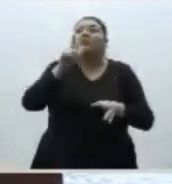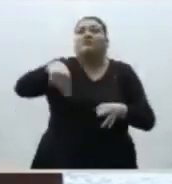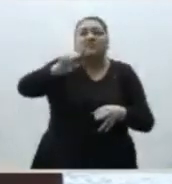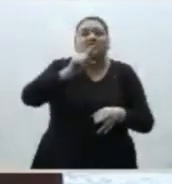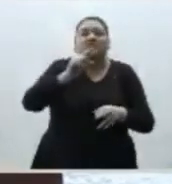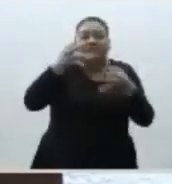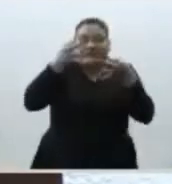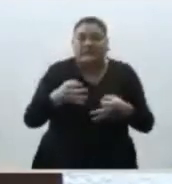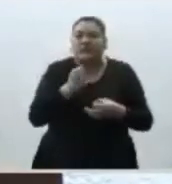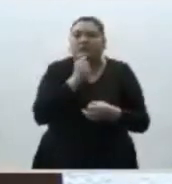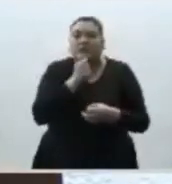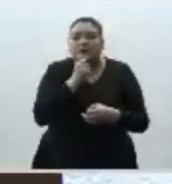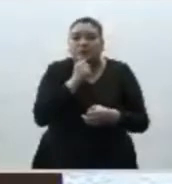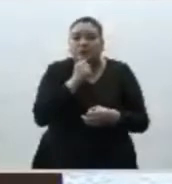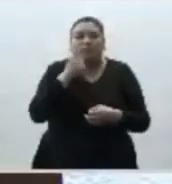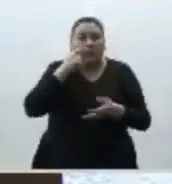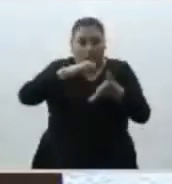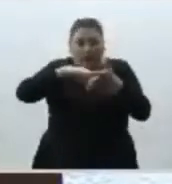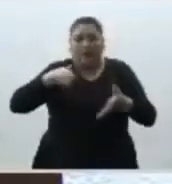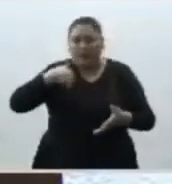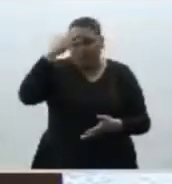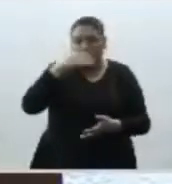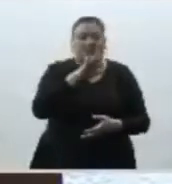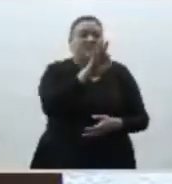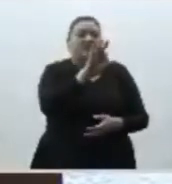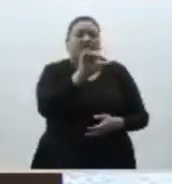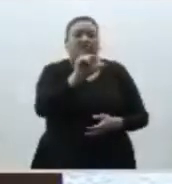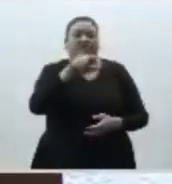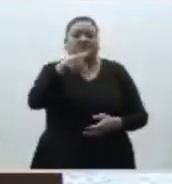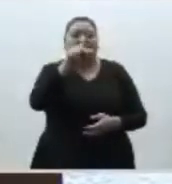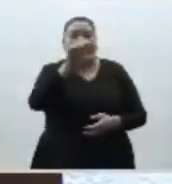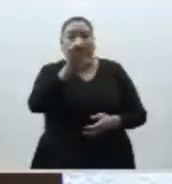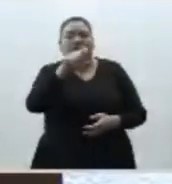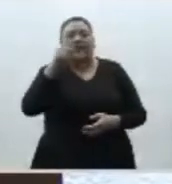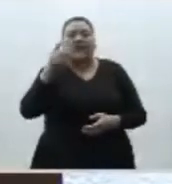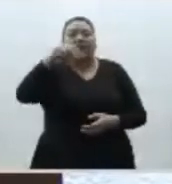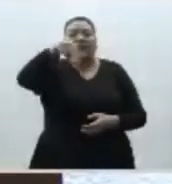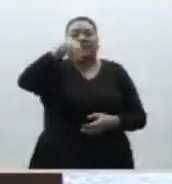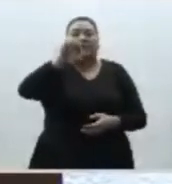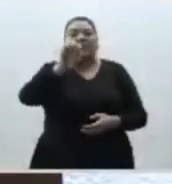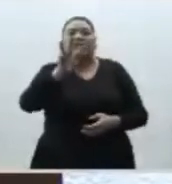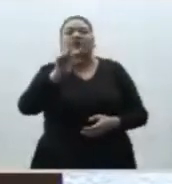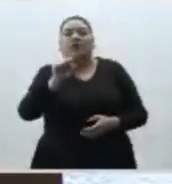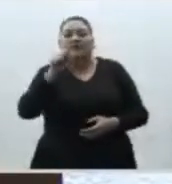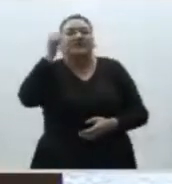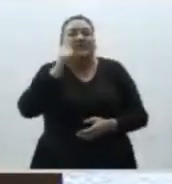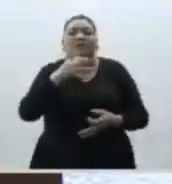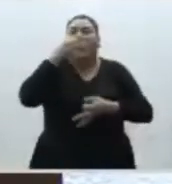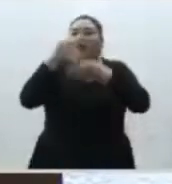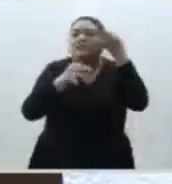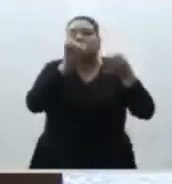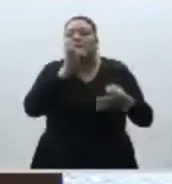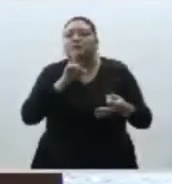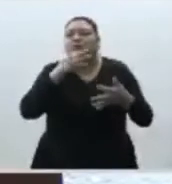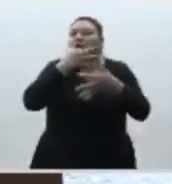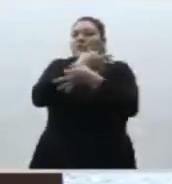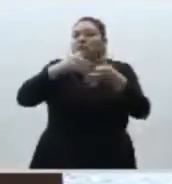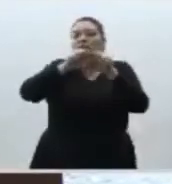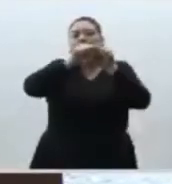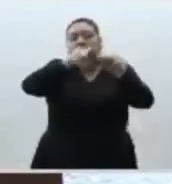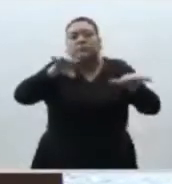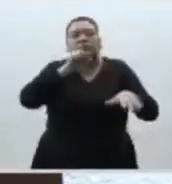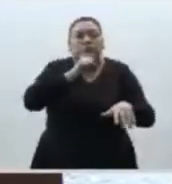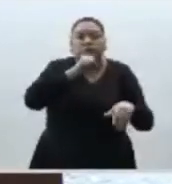como es el caso de las noticias falsas o fake news que constantemente son publicadas y compartidas en redes sociales